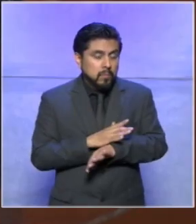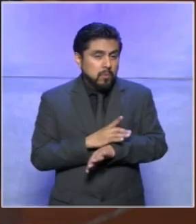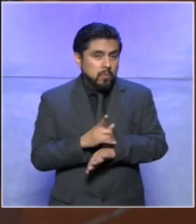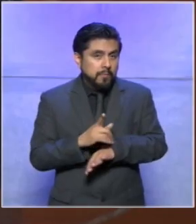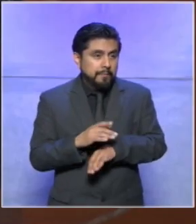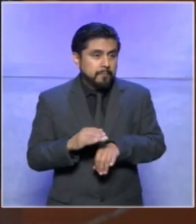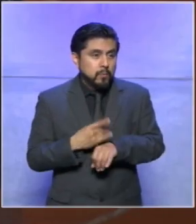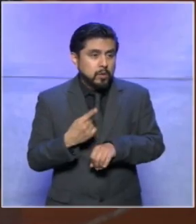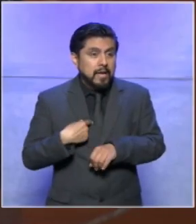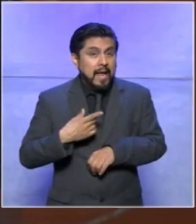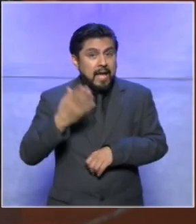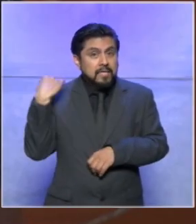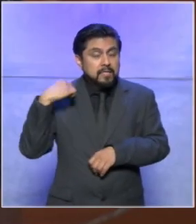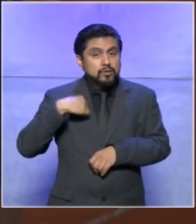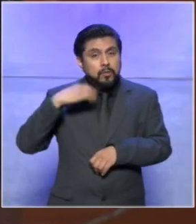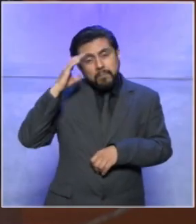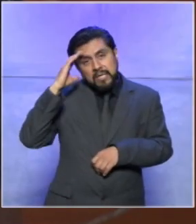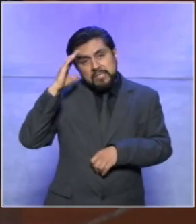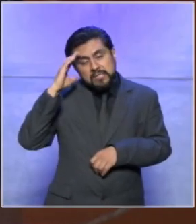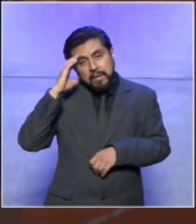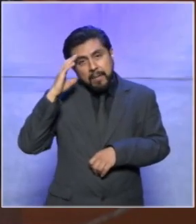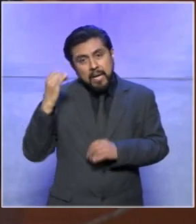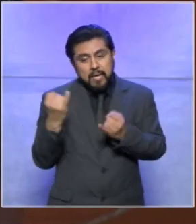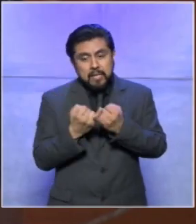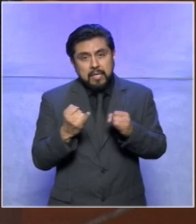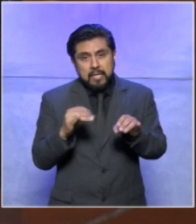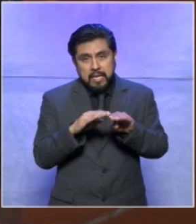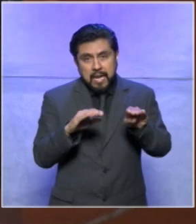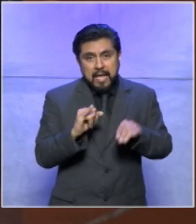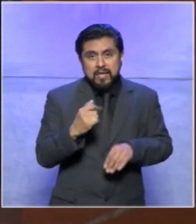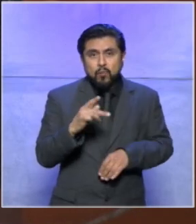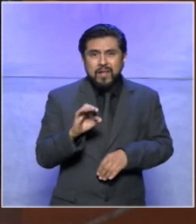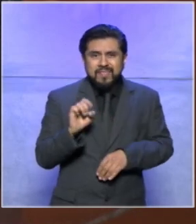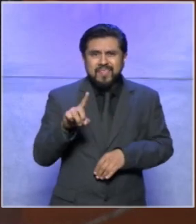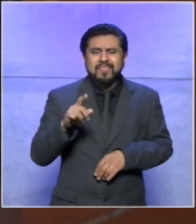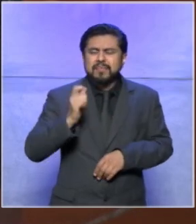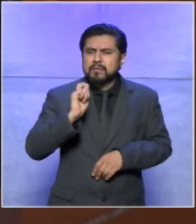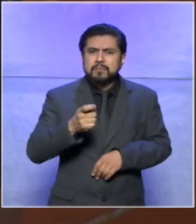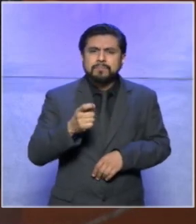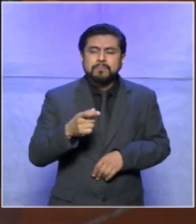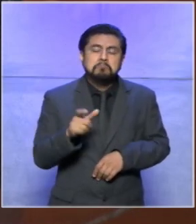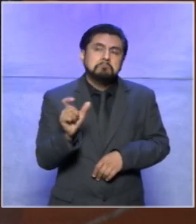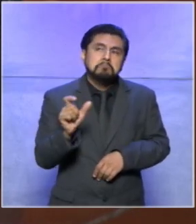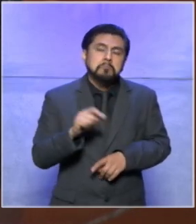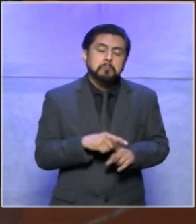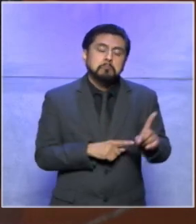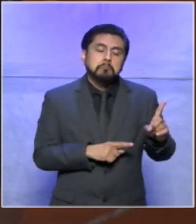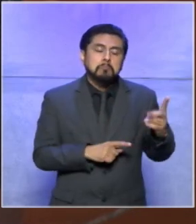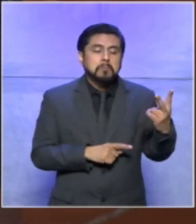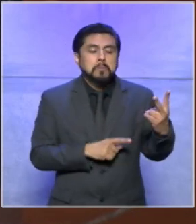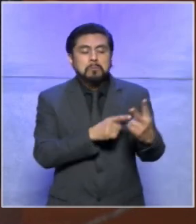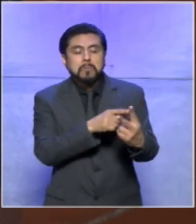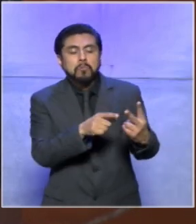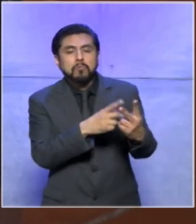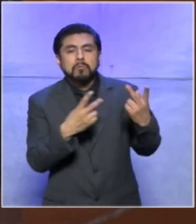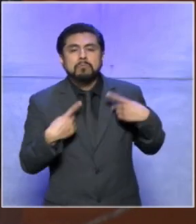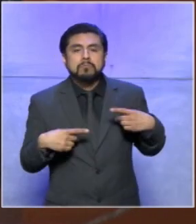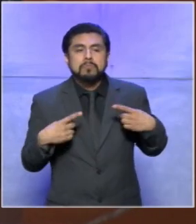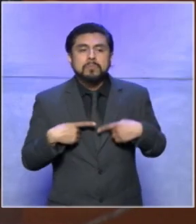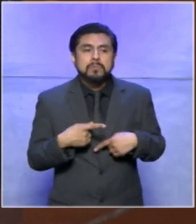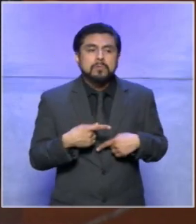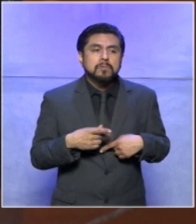antes pensaba que la igualdad era sólo cuando dos personas no